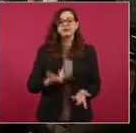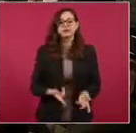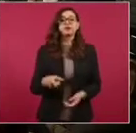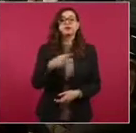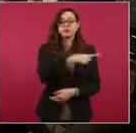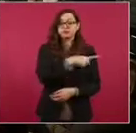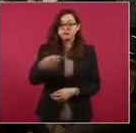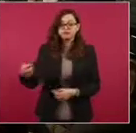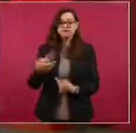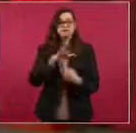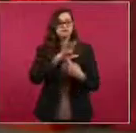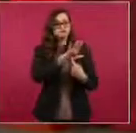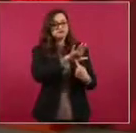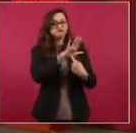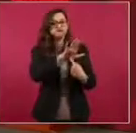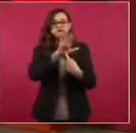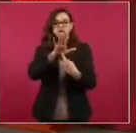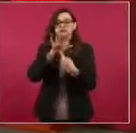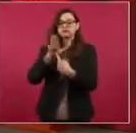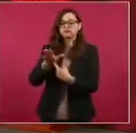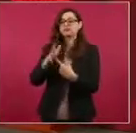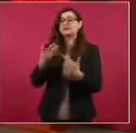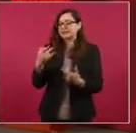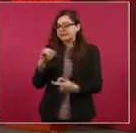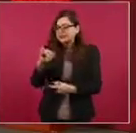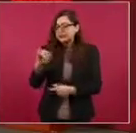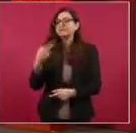hoy lo explicábamos, no tienen una sentencia.